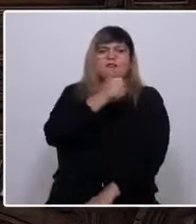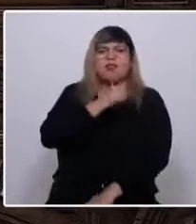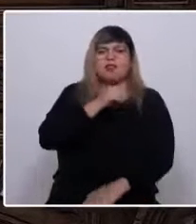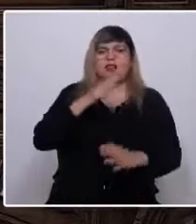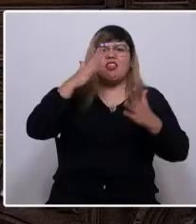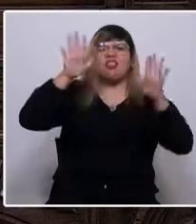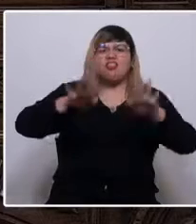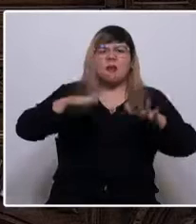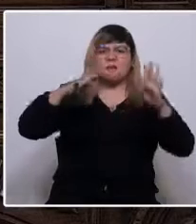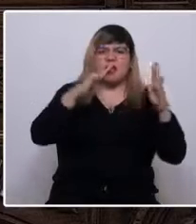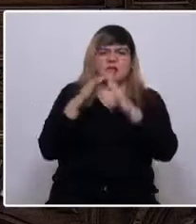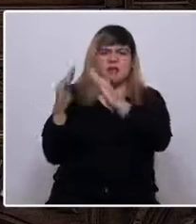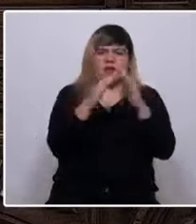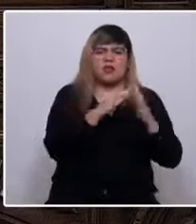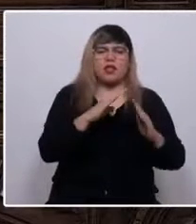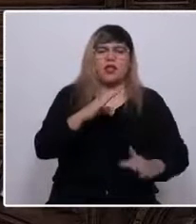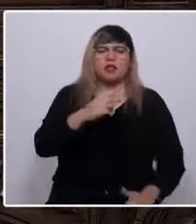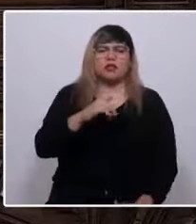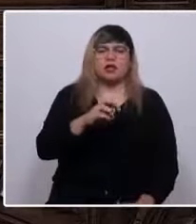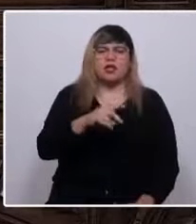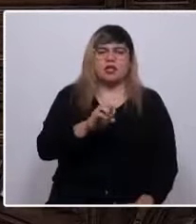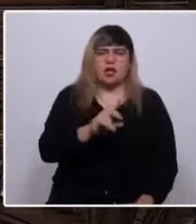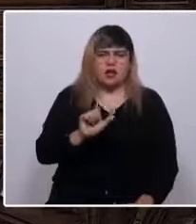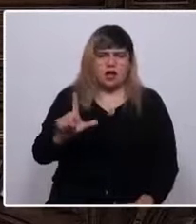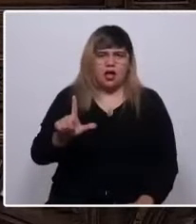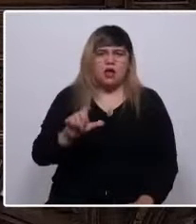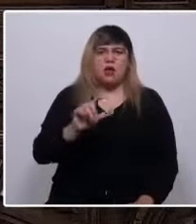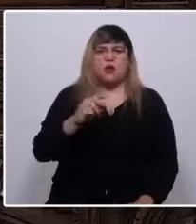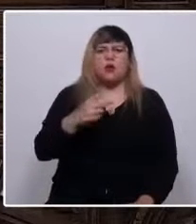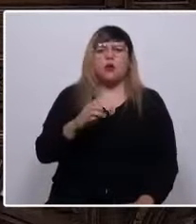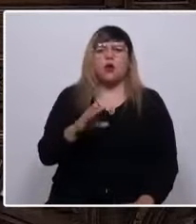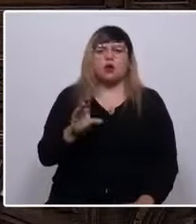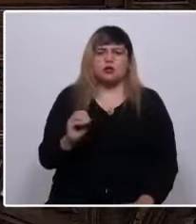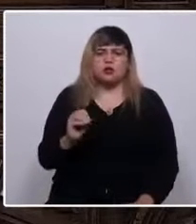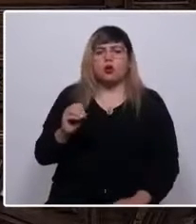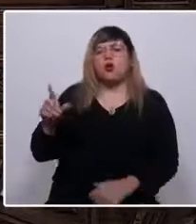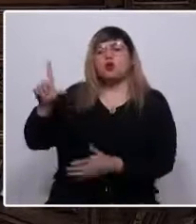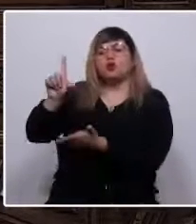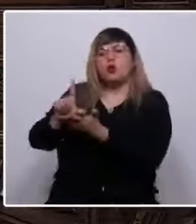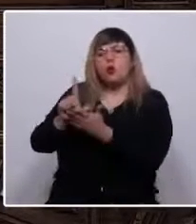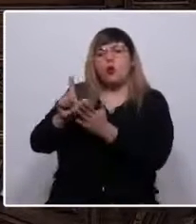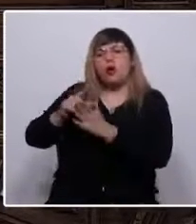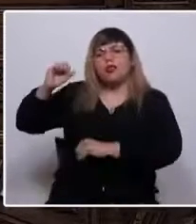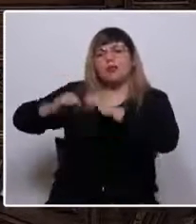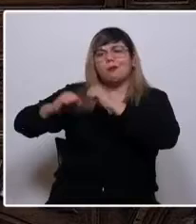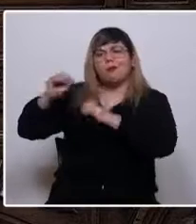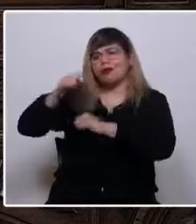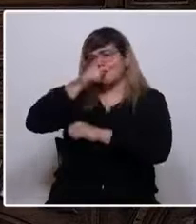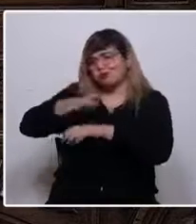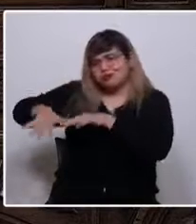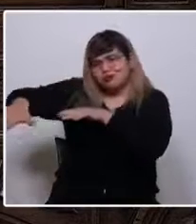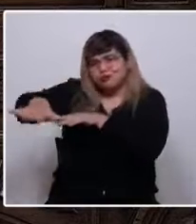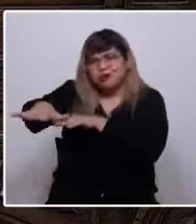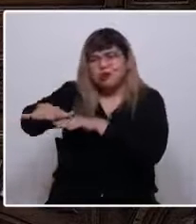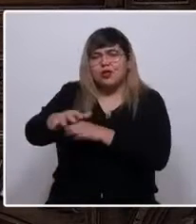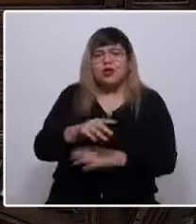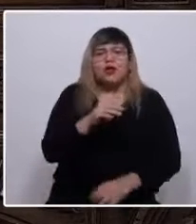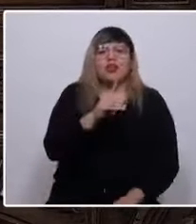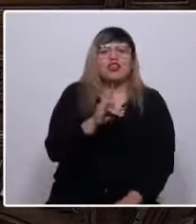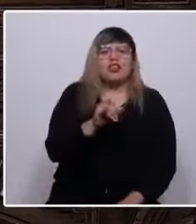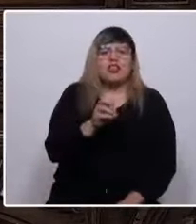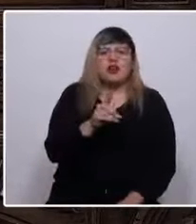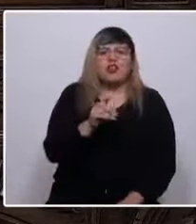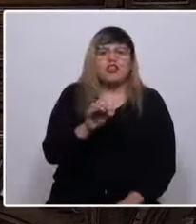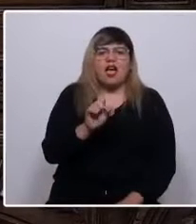cuando Chañaral, Tierra Amarilla y Huasco son zonas de sacrificio. Cuando Copiapó y Diego de Almagro no tienen